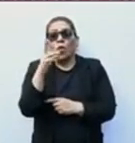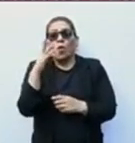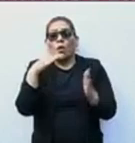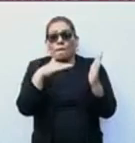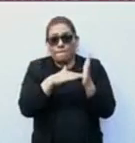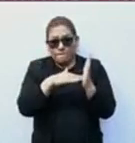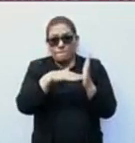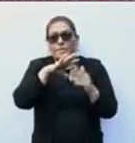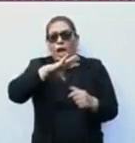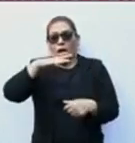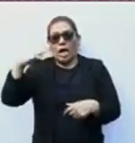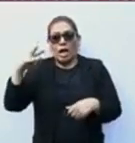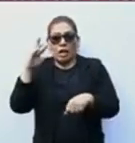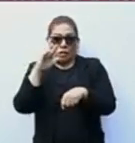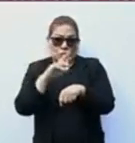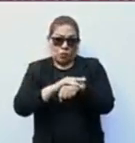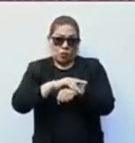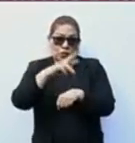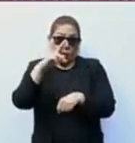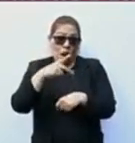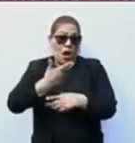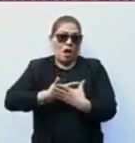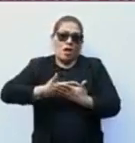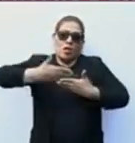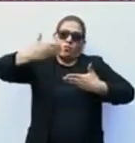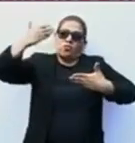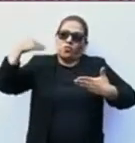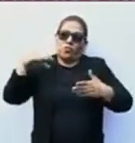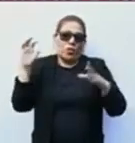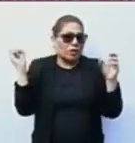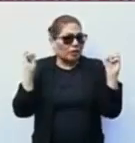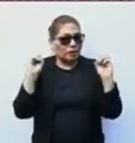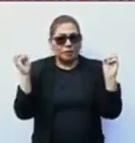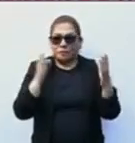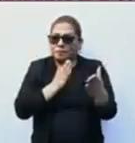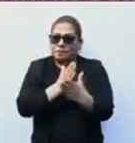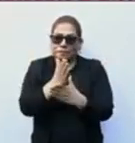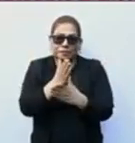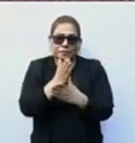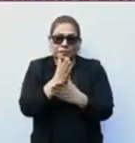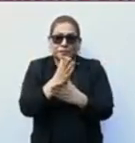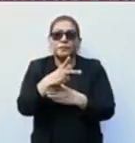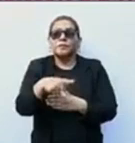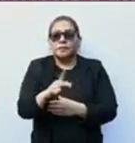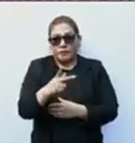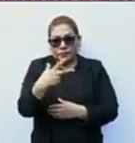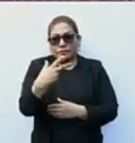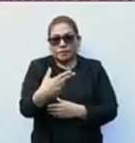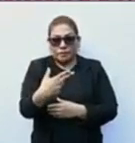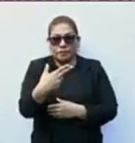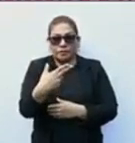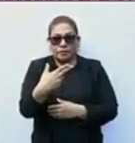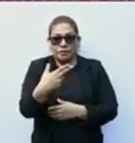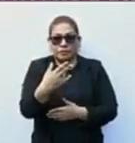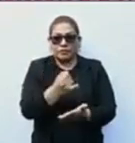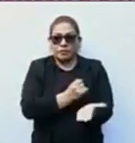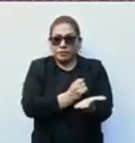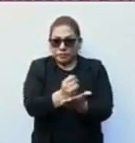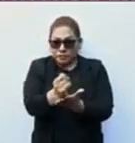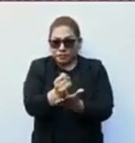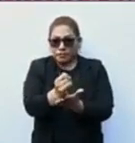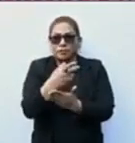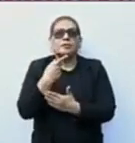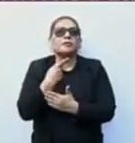mayores que antes no tenían esta pensión y que hoy la tienen. Pero también se definió una política